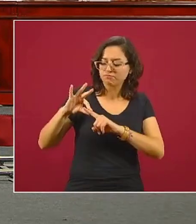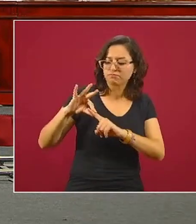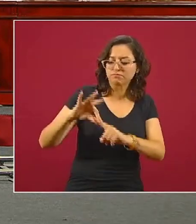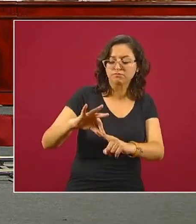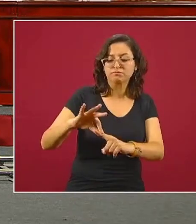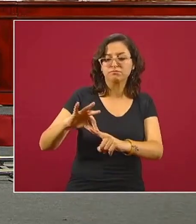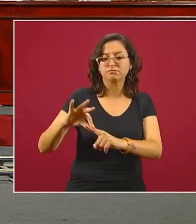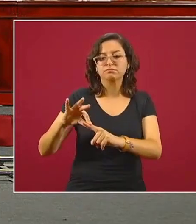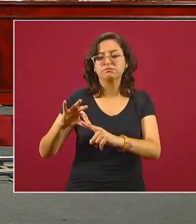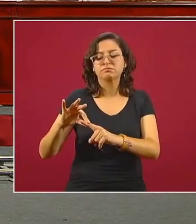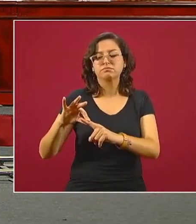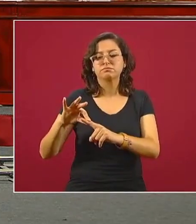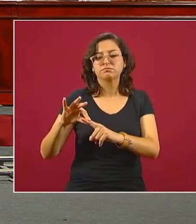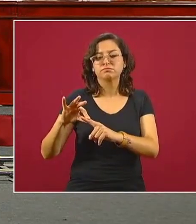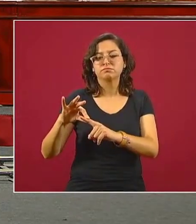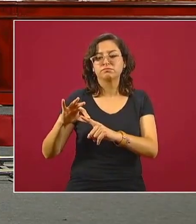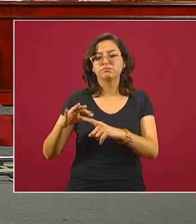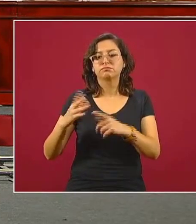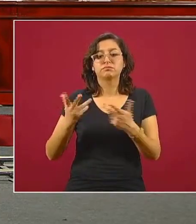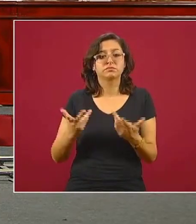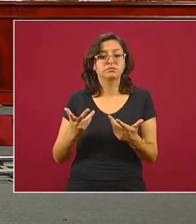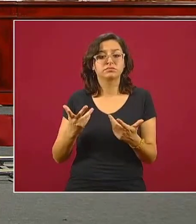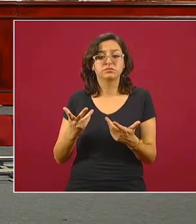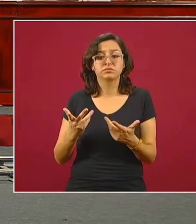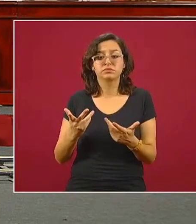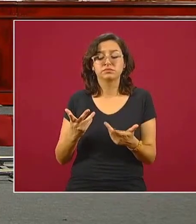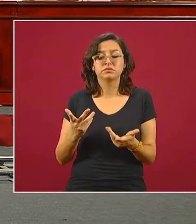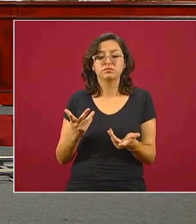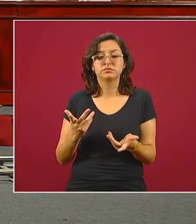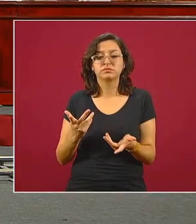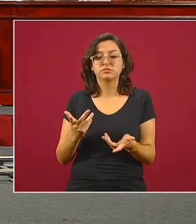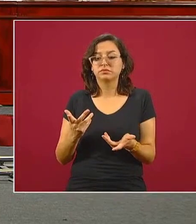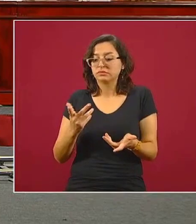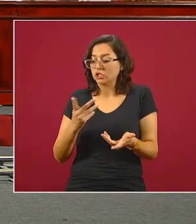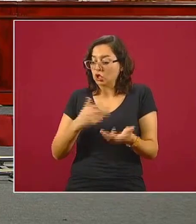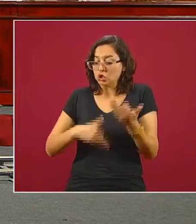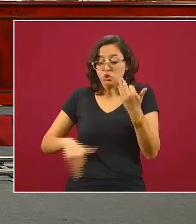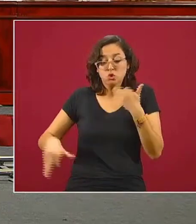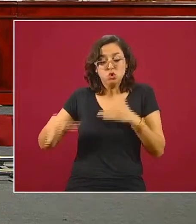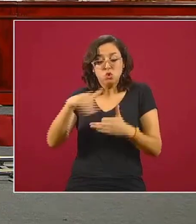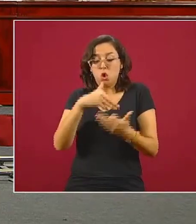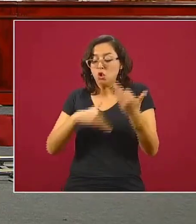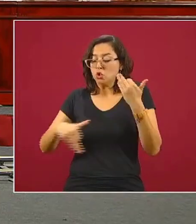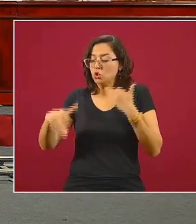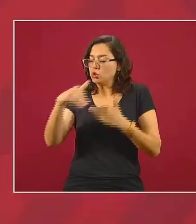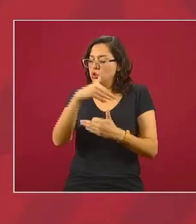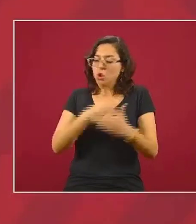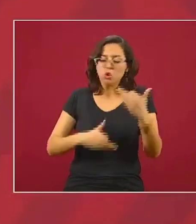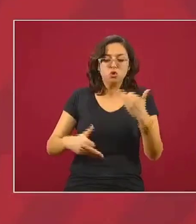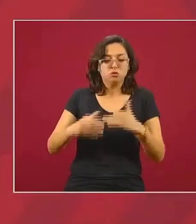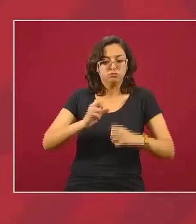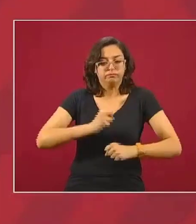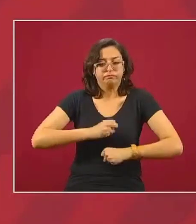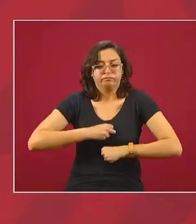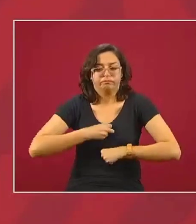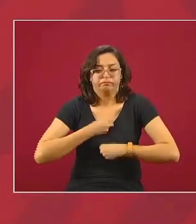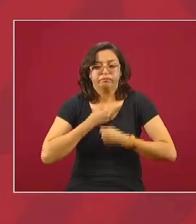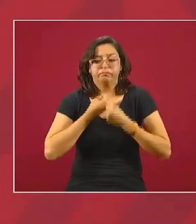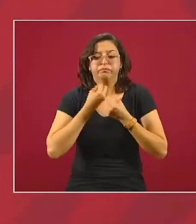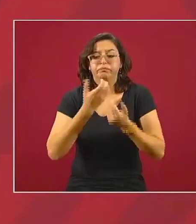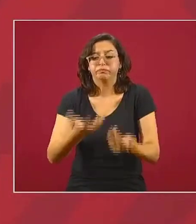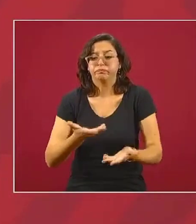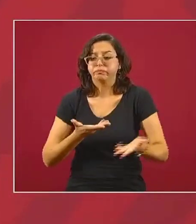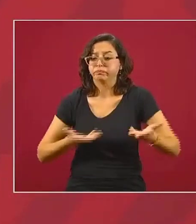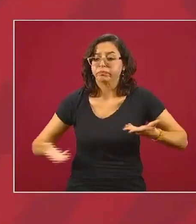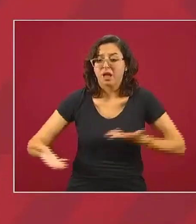en donde los los primeros que deben de hablar sacar todo lo que tienen dentro dialogar entre sí dialogar